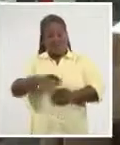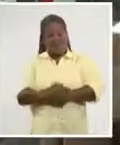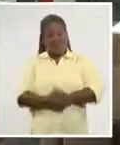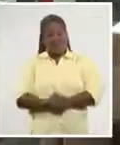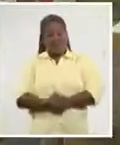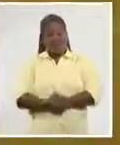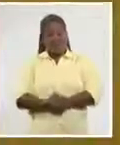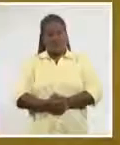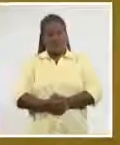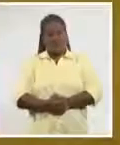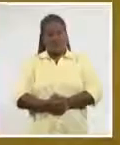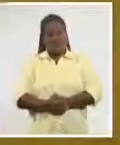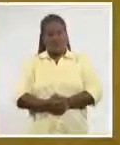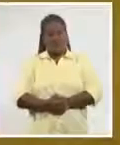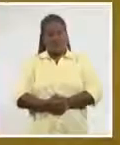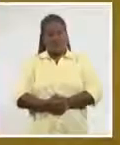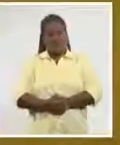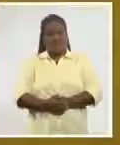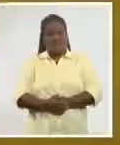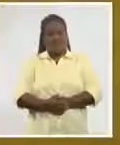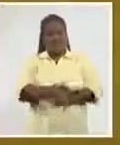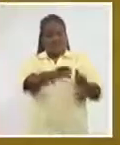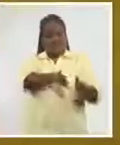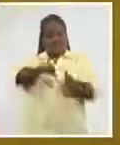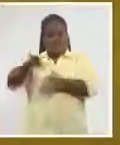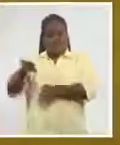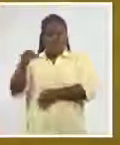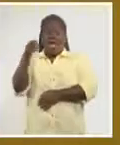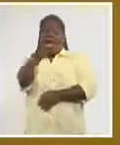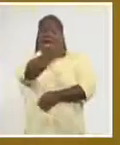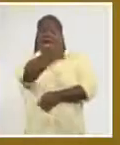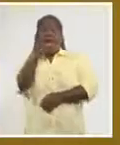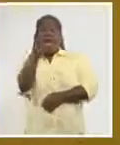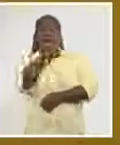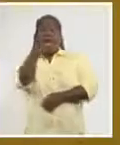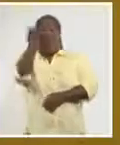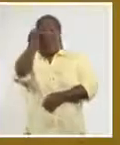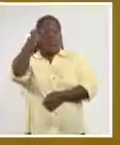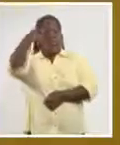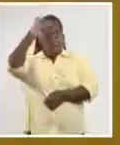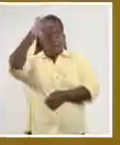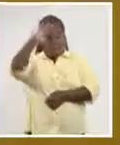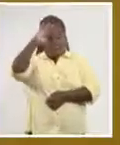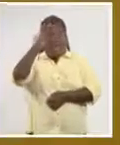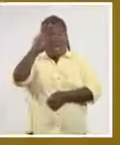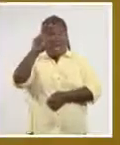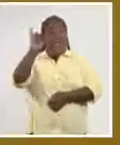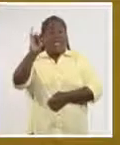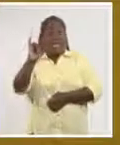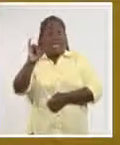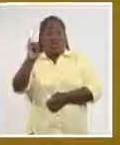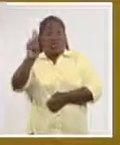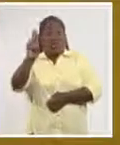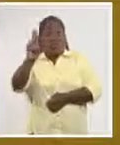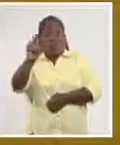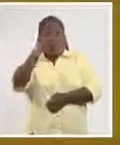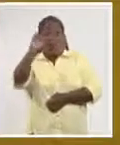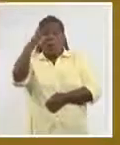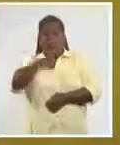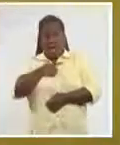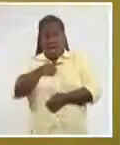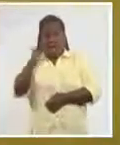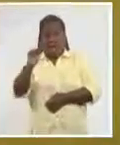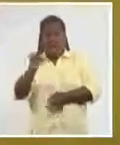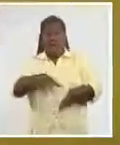Cubana. Y la cantante y compositora cubana Liuba María Evia prepara para hoy su concierto